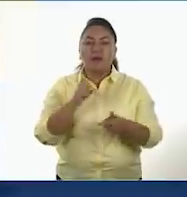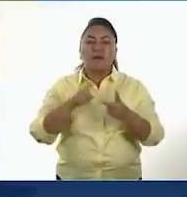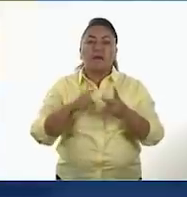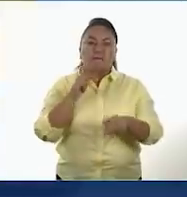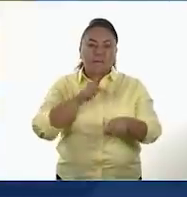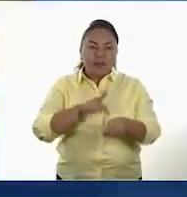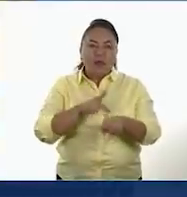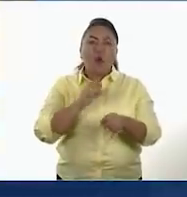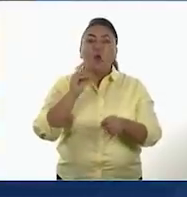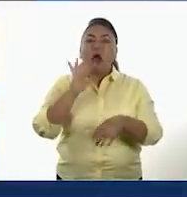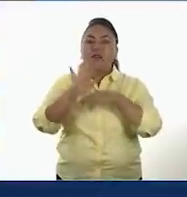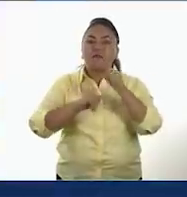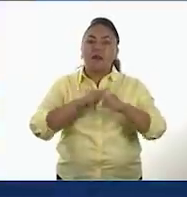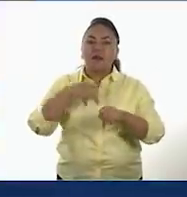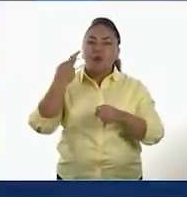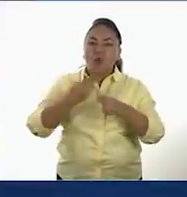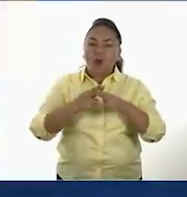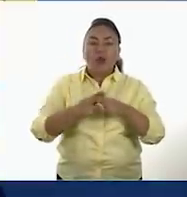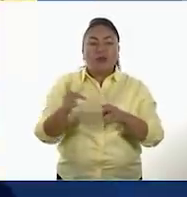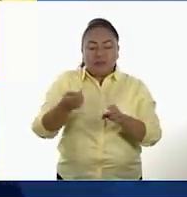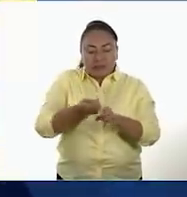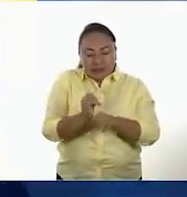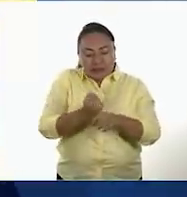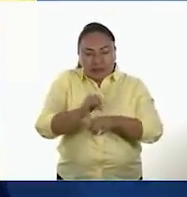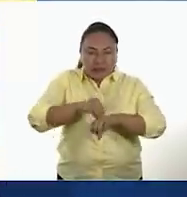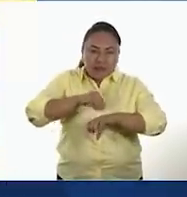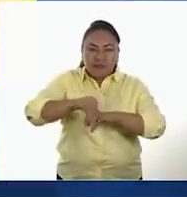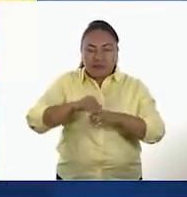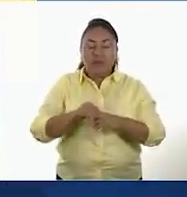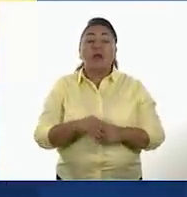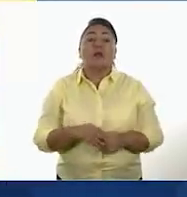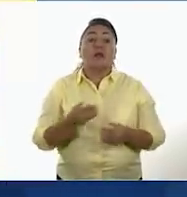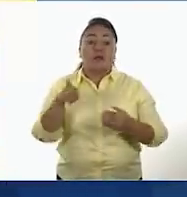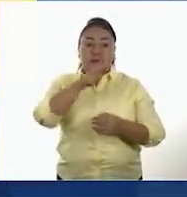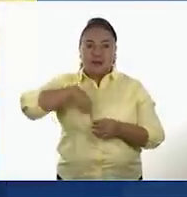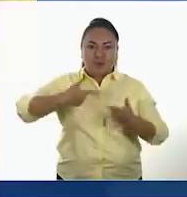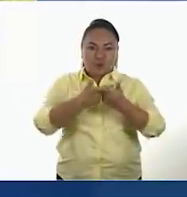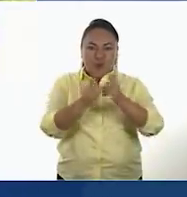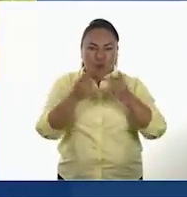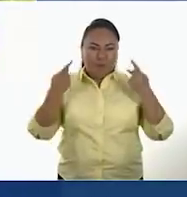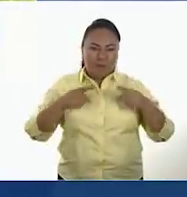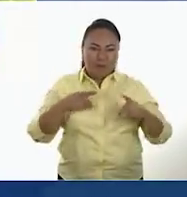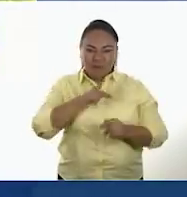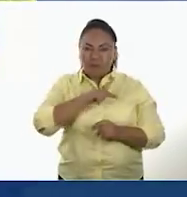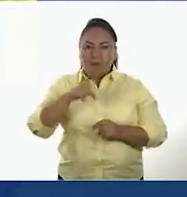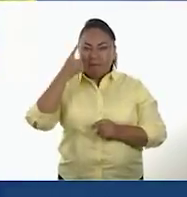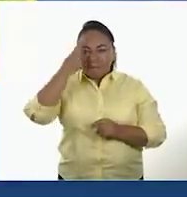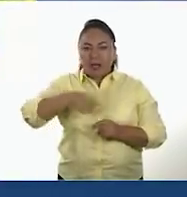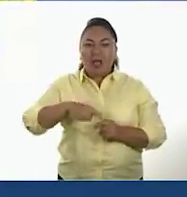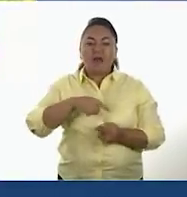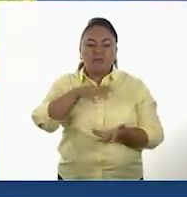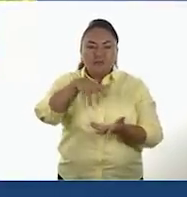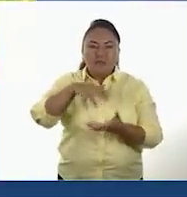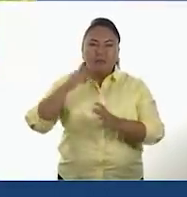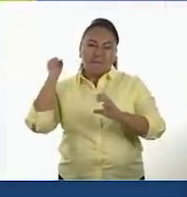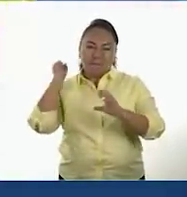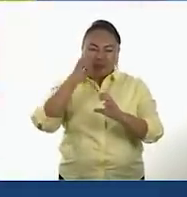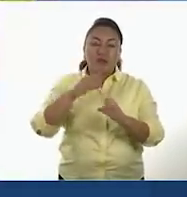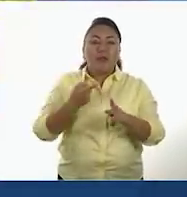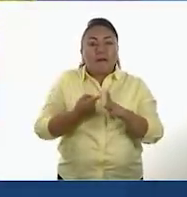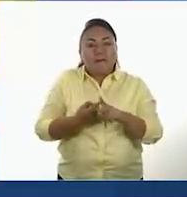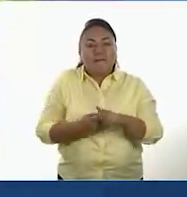piedra y huesos de animales. Los grupos de cazadores-recolectores iniciaron el desarrollo de